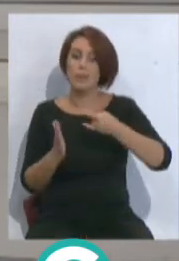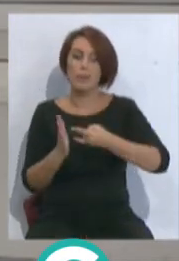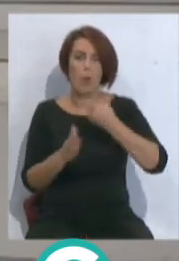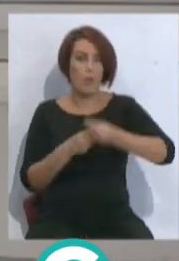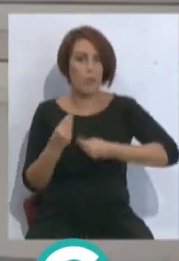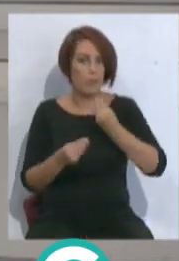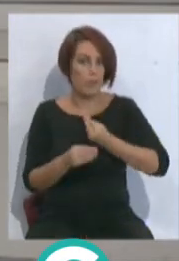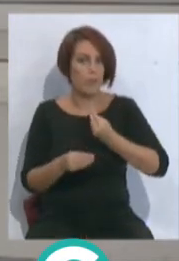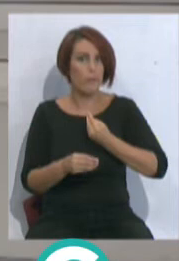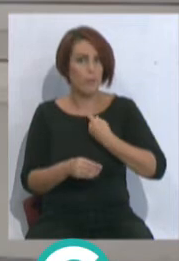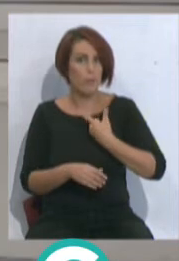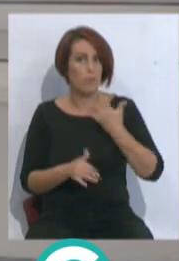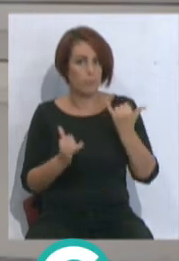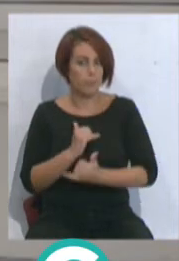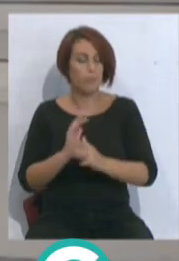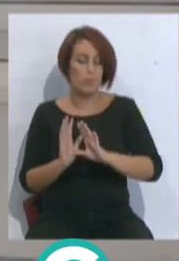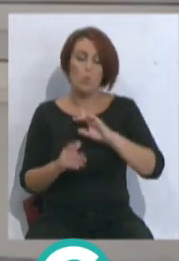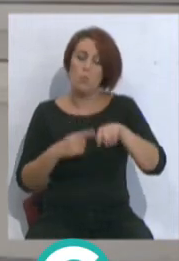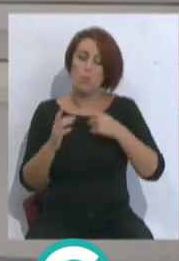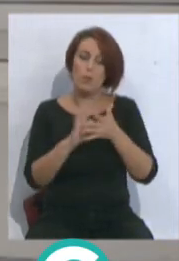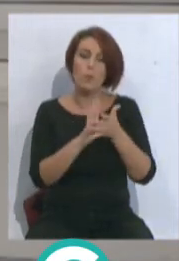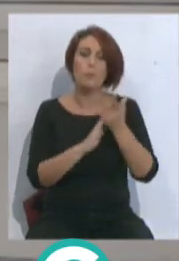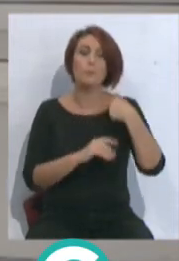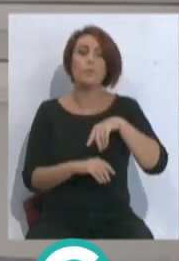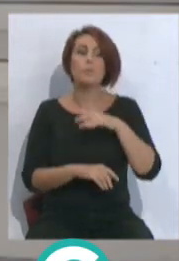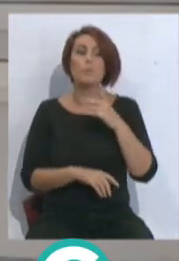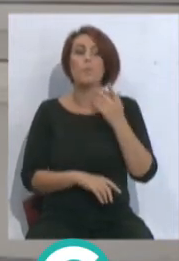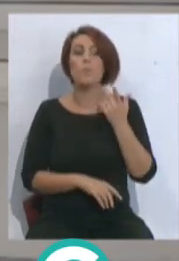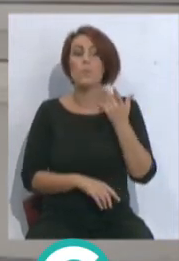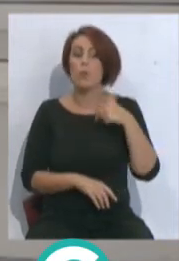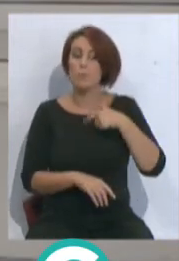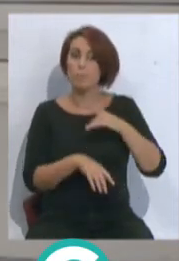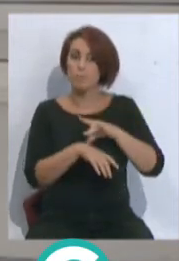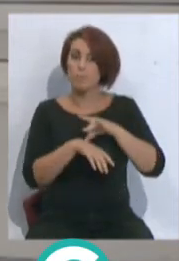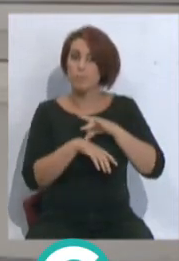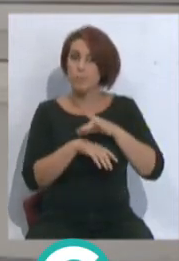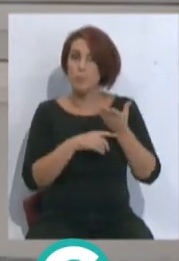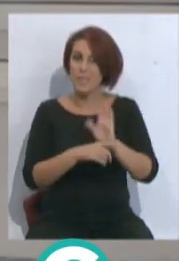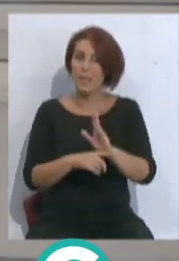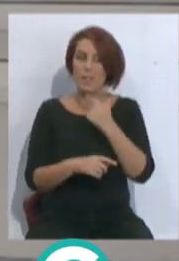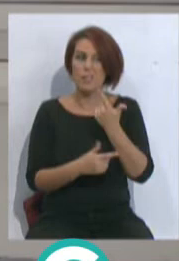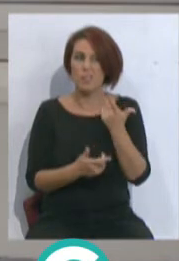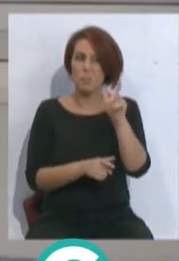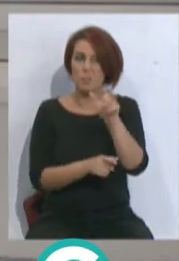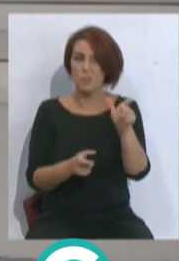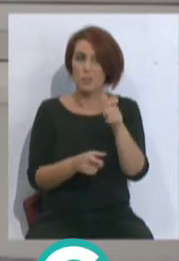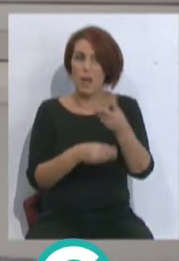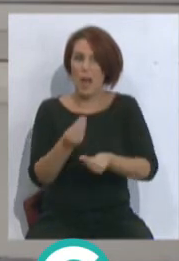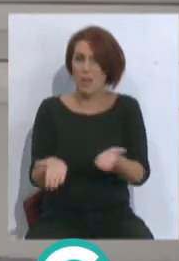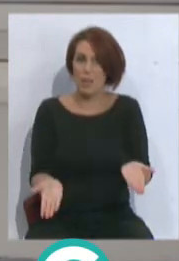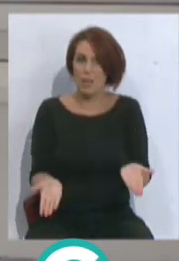Hoy algunos me dirán cuando presenten a nuestros invitados, bueno, pero ¿qué hacen esta gente aquí?